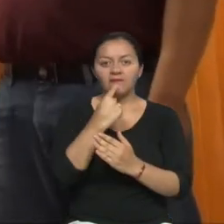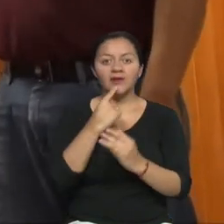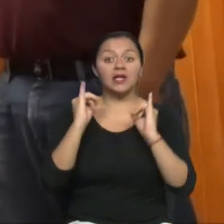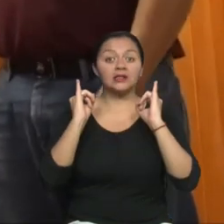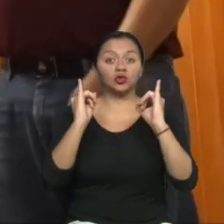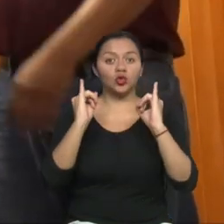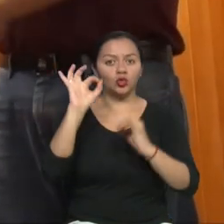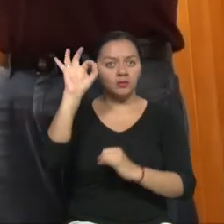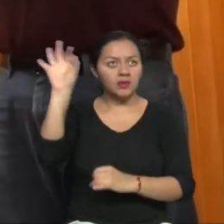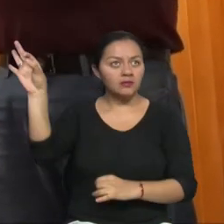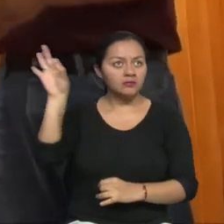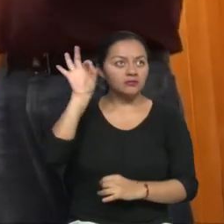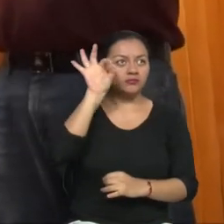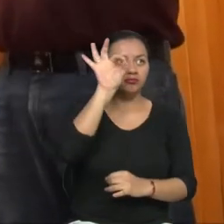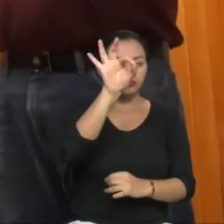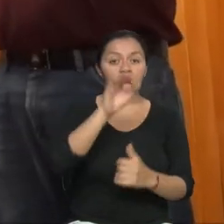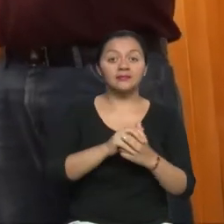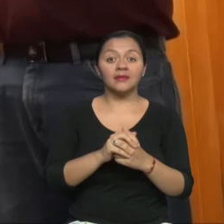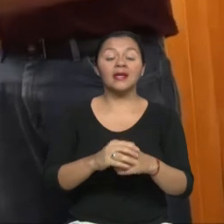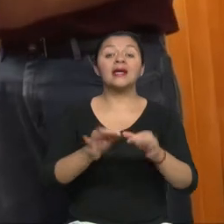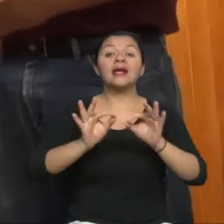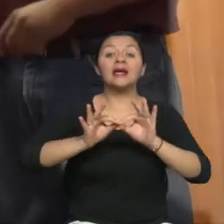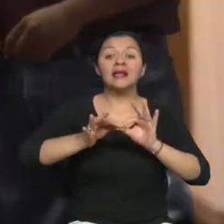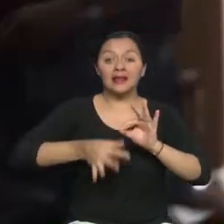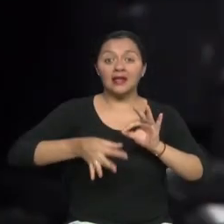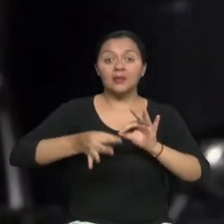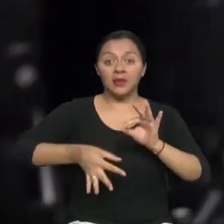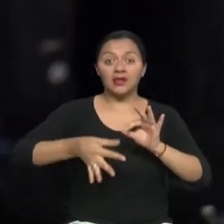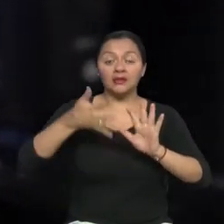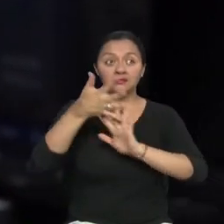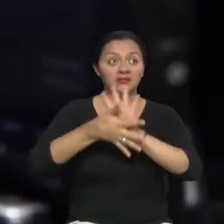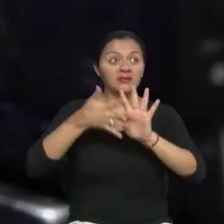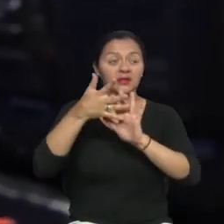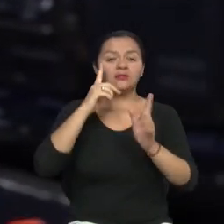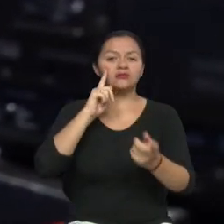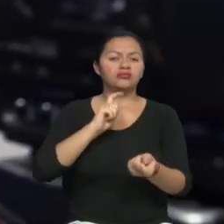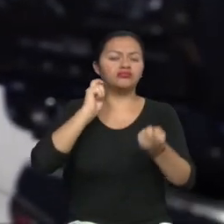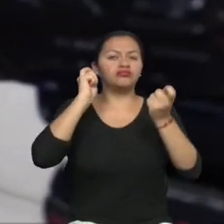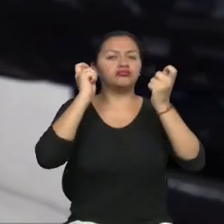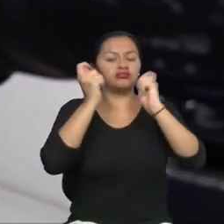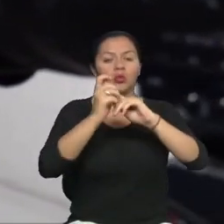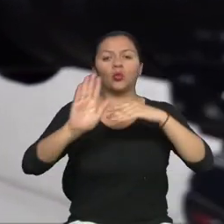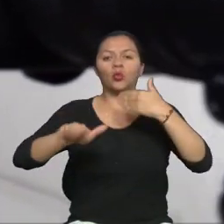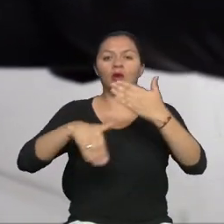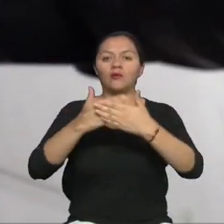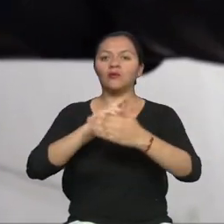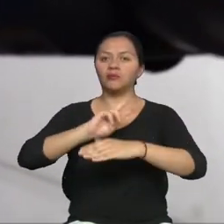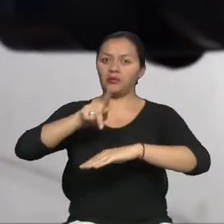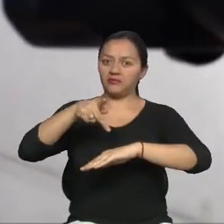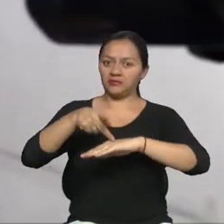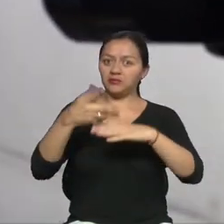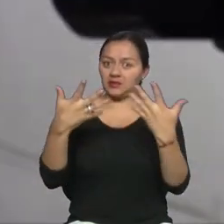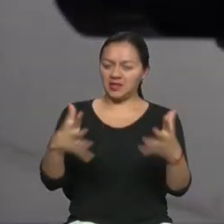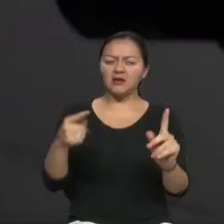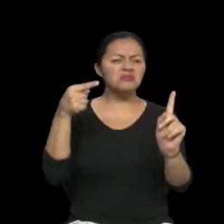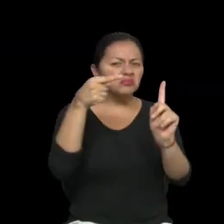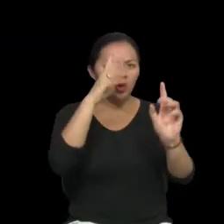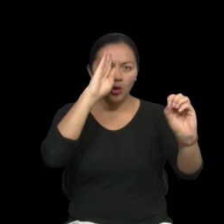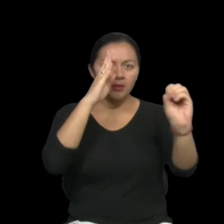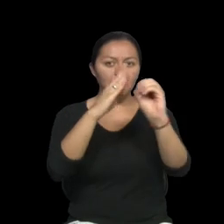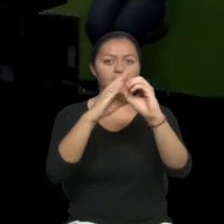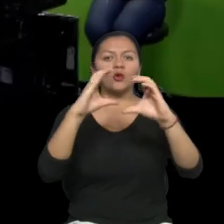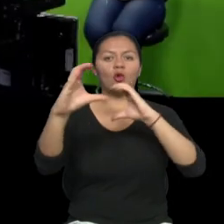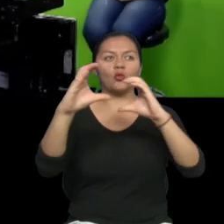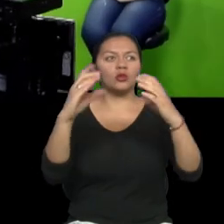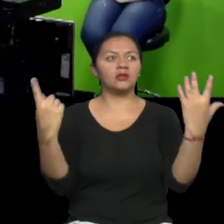instructores. Los intérpretes de lengua de señas se han convertido en profesionales que buscan una comunicación más